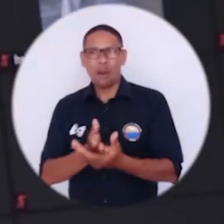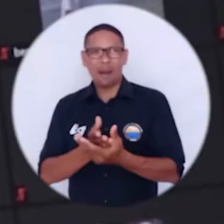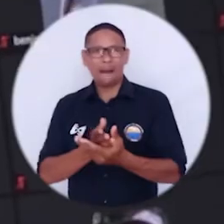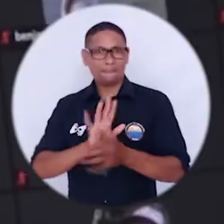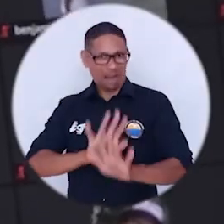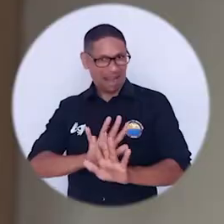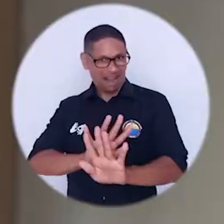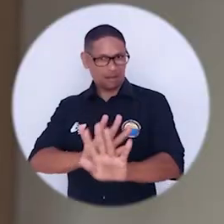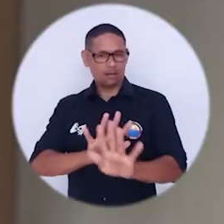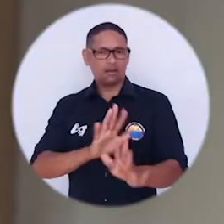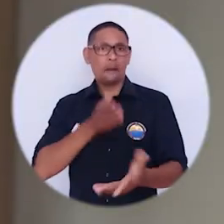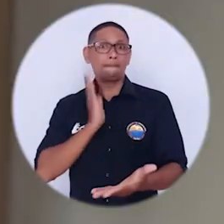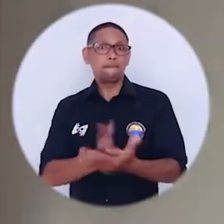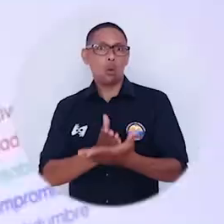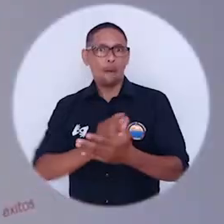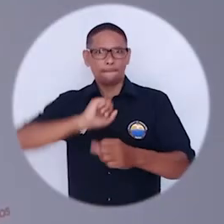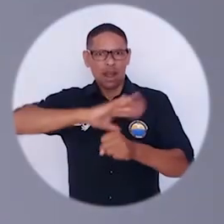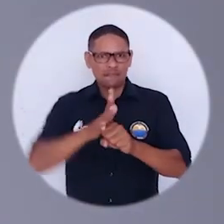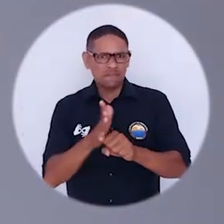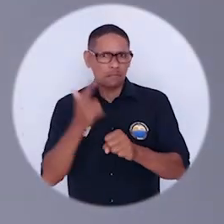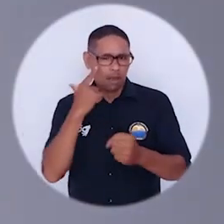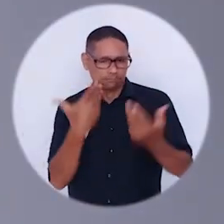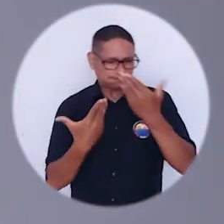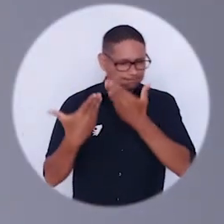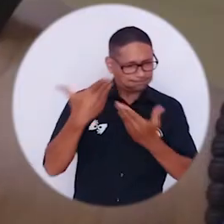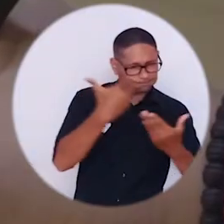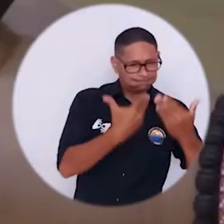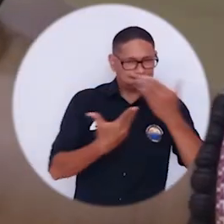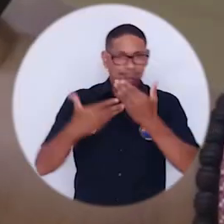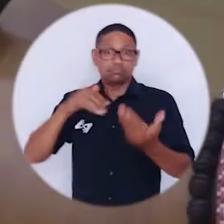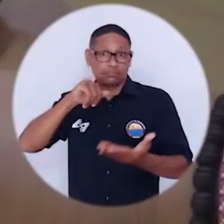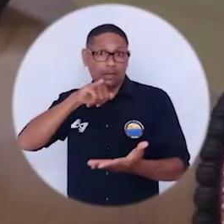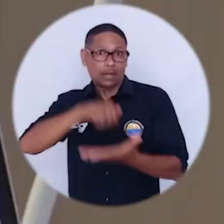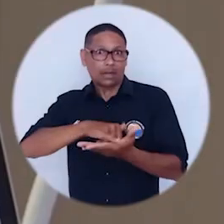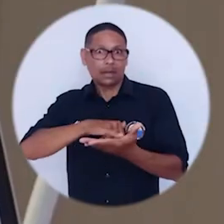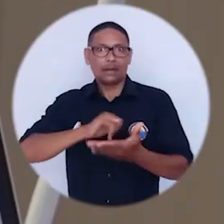nacional, fueron algunos de los aspectos analizados por los panelistas.